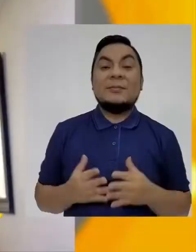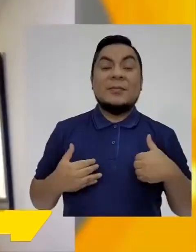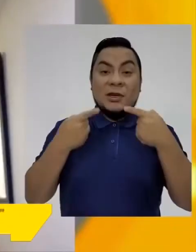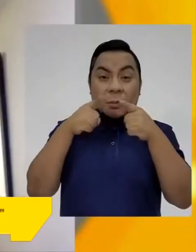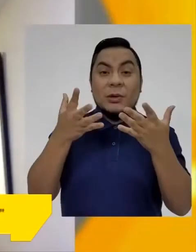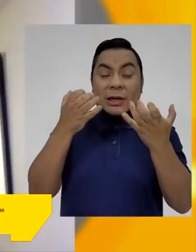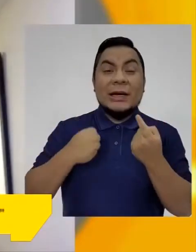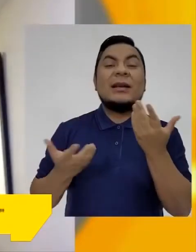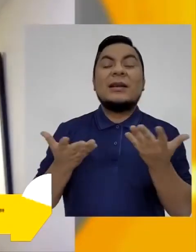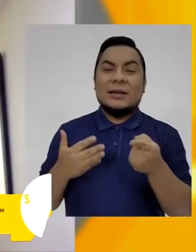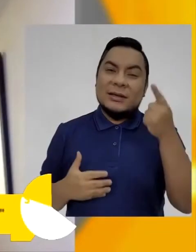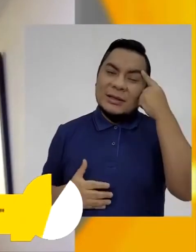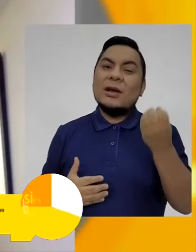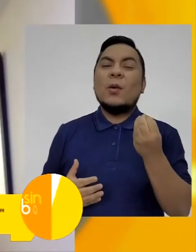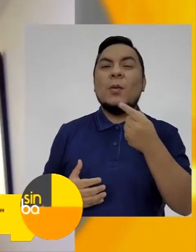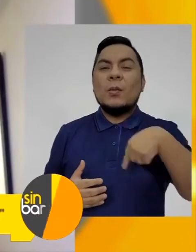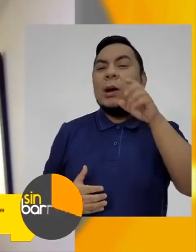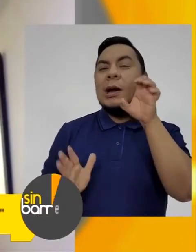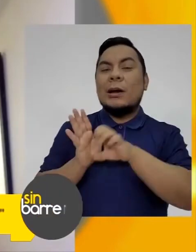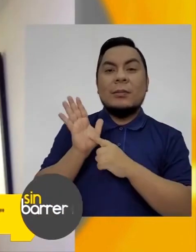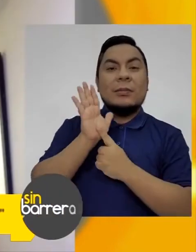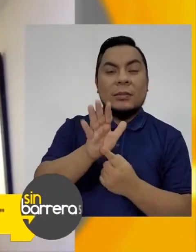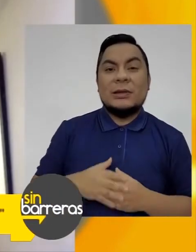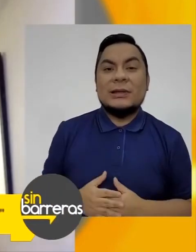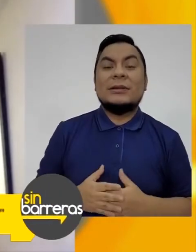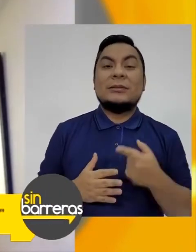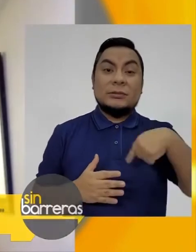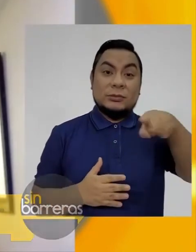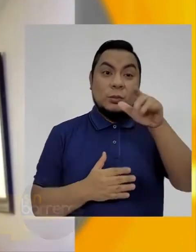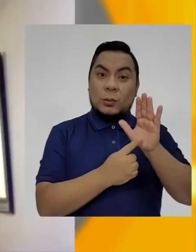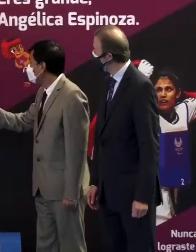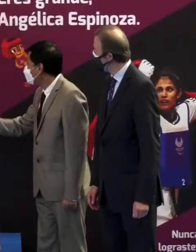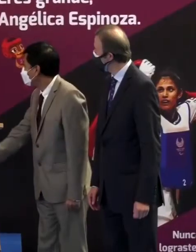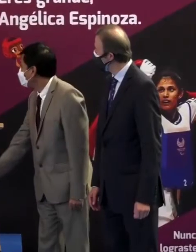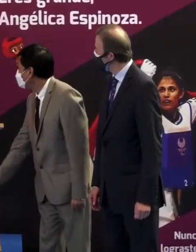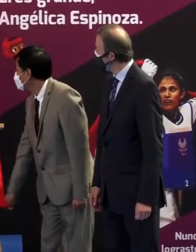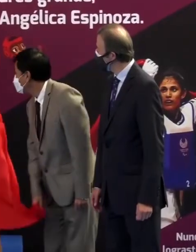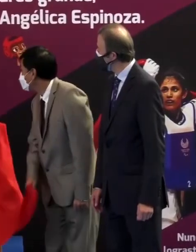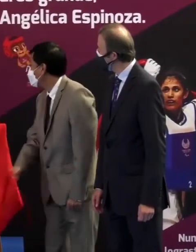El mensaje que les doy a los jóvenes es que me vean como un ejemplo de vida y que si yo puedo porque ustedes no